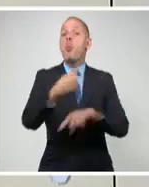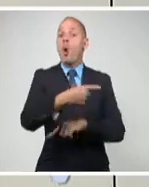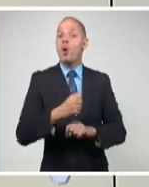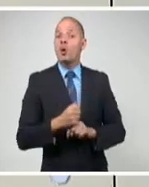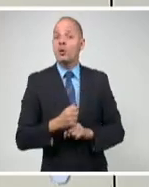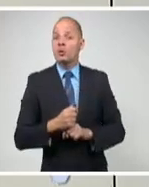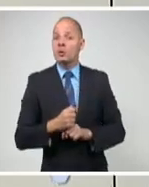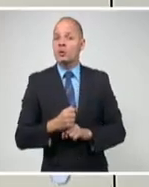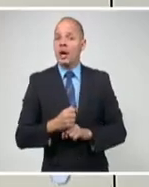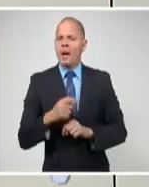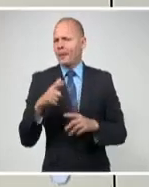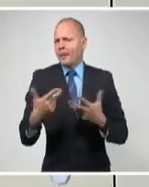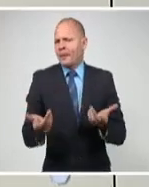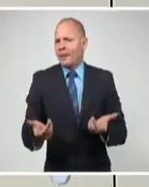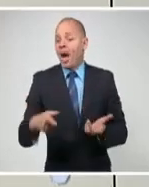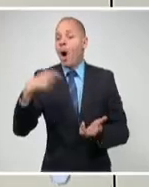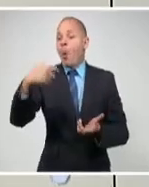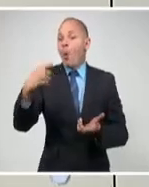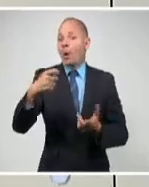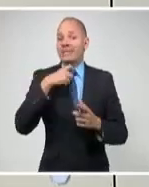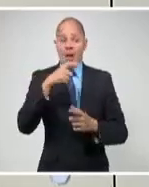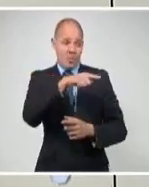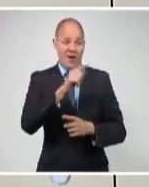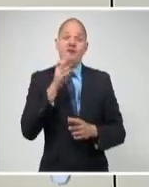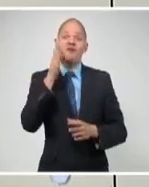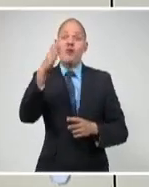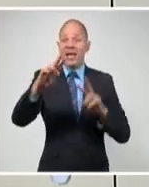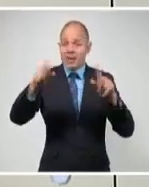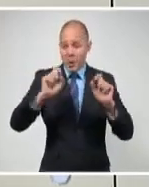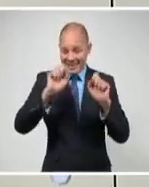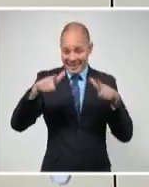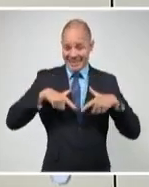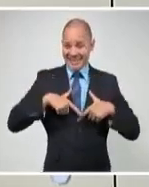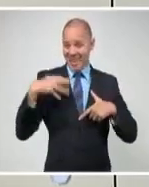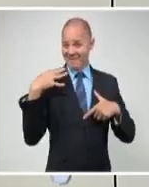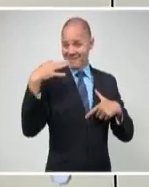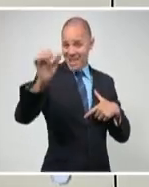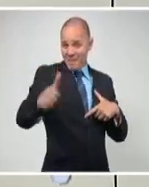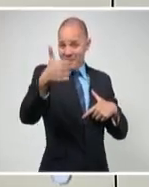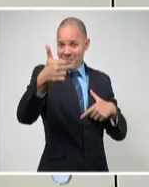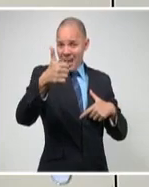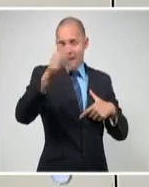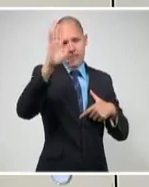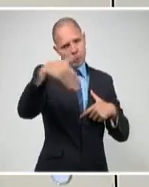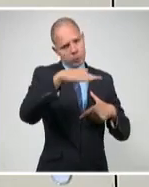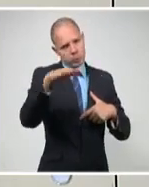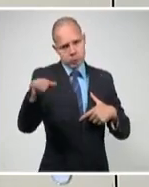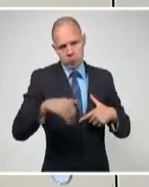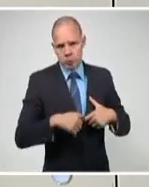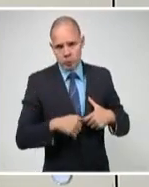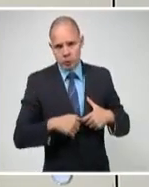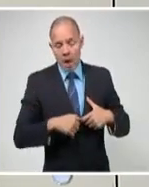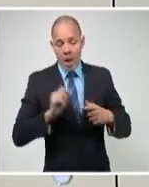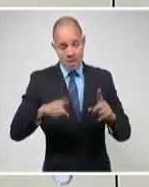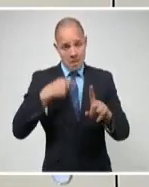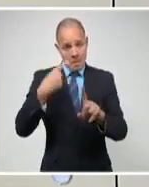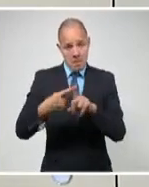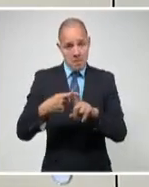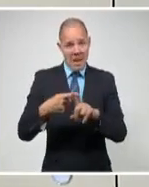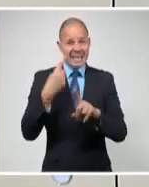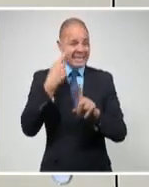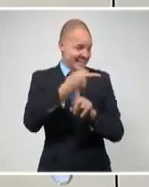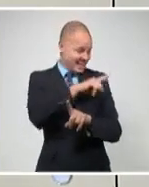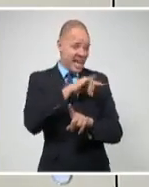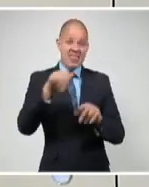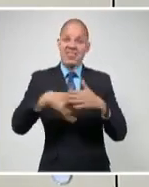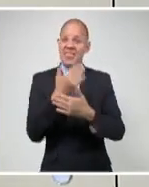de que no vuelva a nominarse y tratar de hacerlo pagar por incitar la violencia del 6 de enero, de lo que lo acusan. Y en las